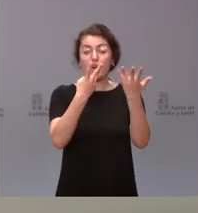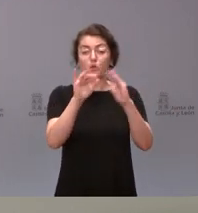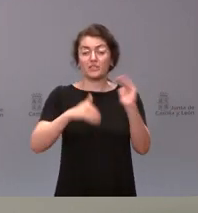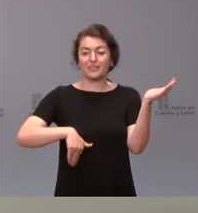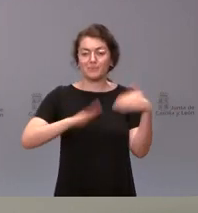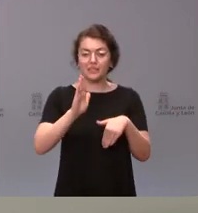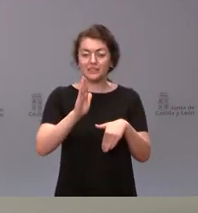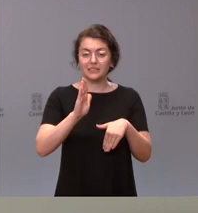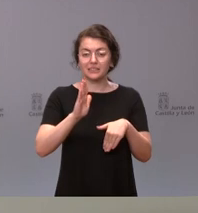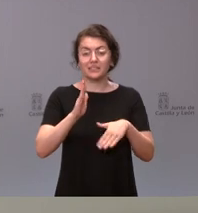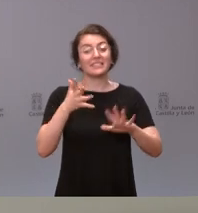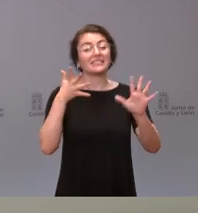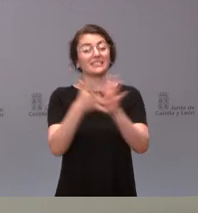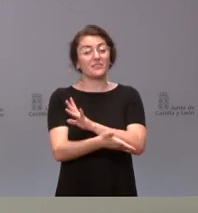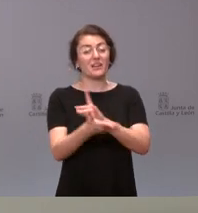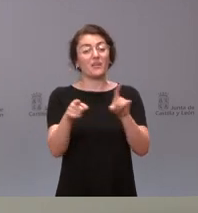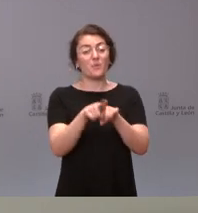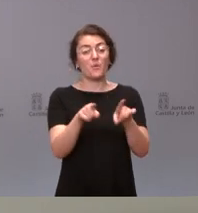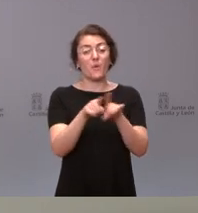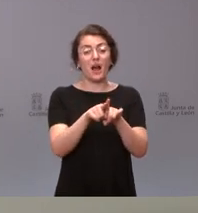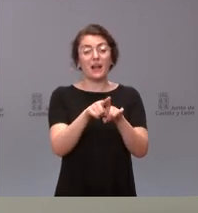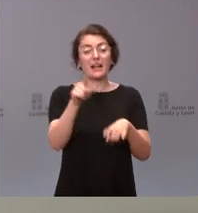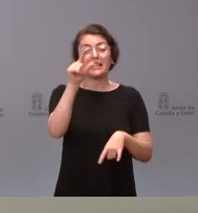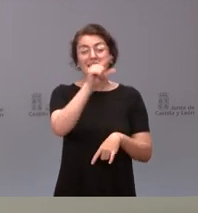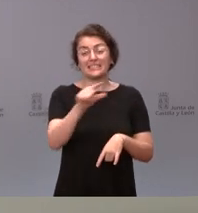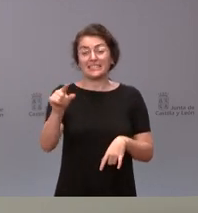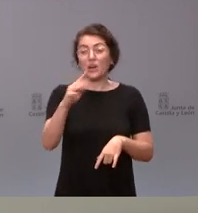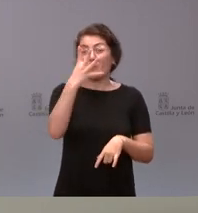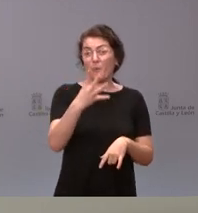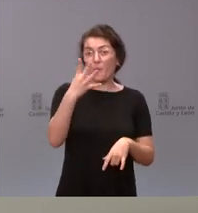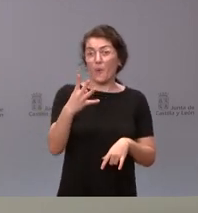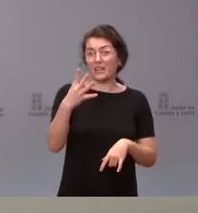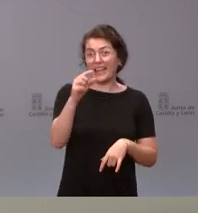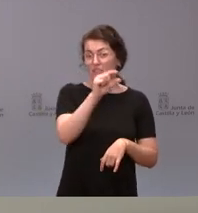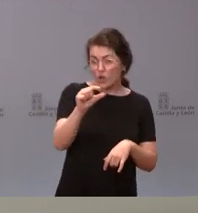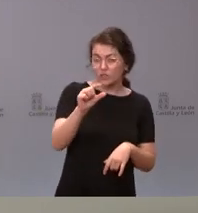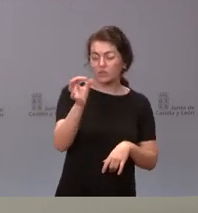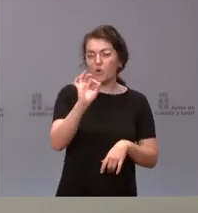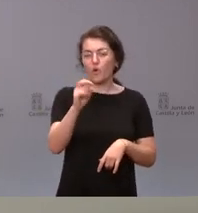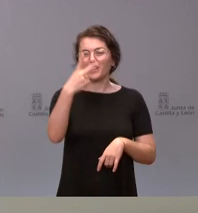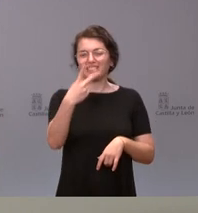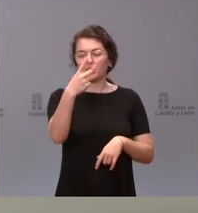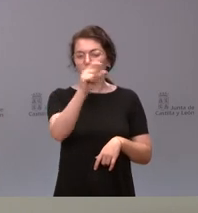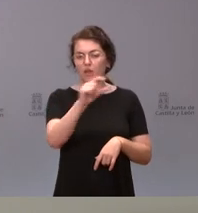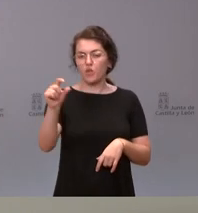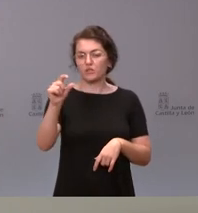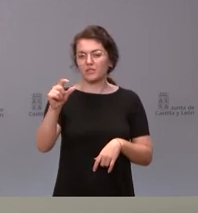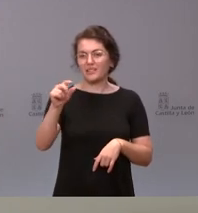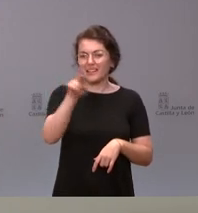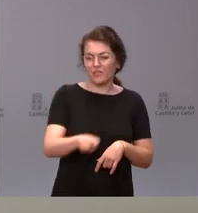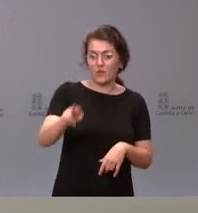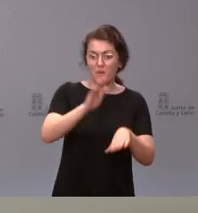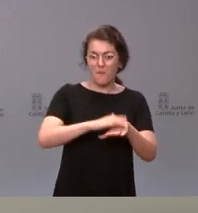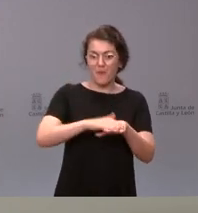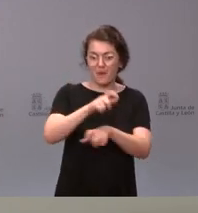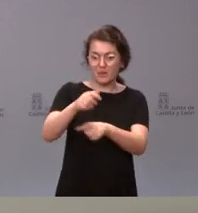no es una segunda dosis de refuerzo o una cuarta dosis, como usted lo quiera llamar, generalizada para el conjunto